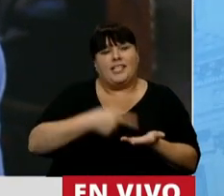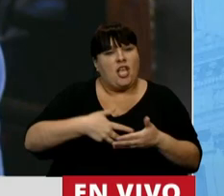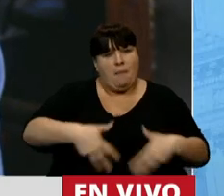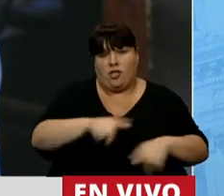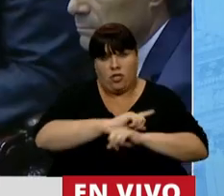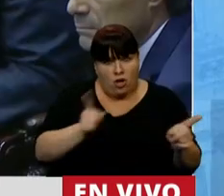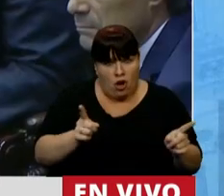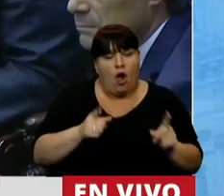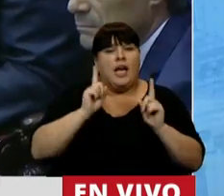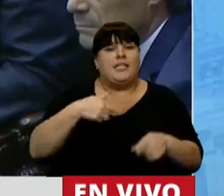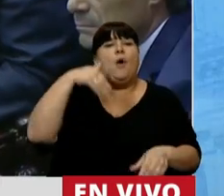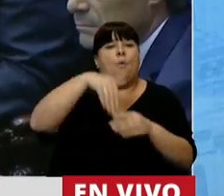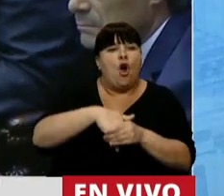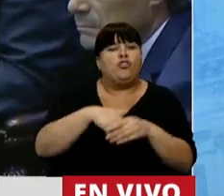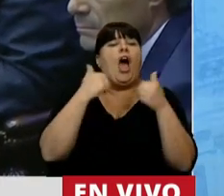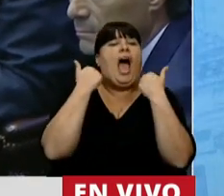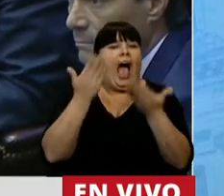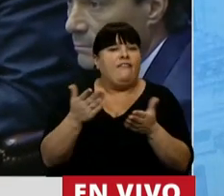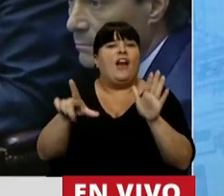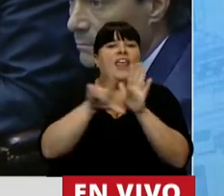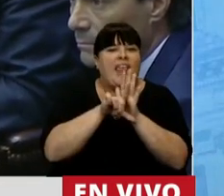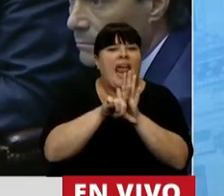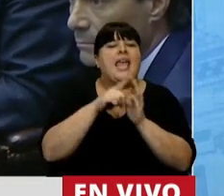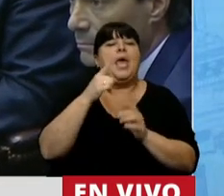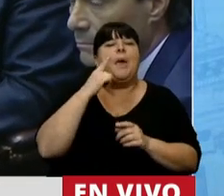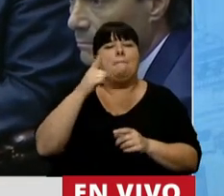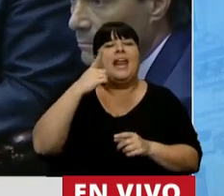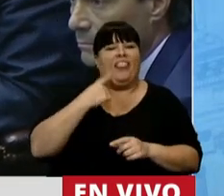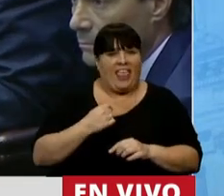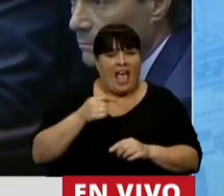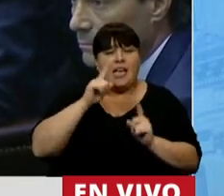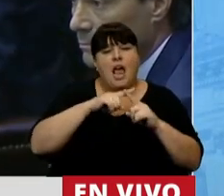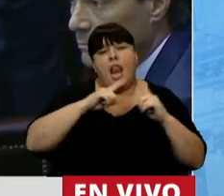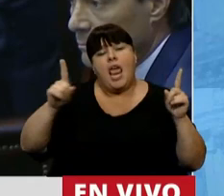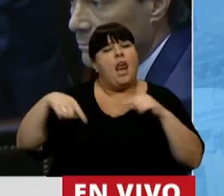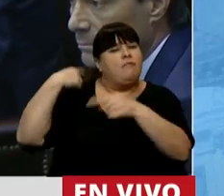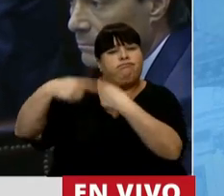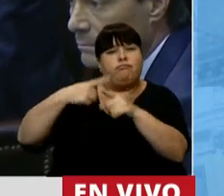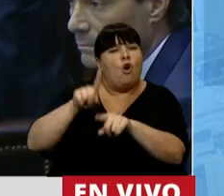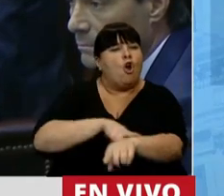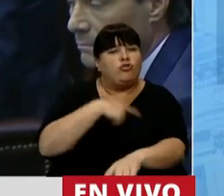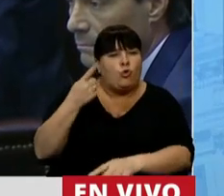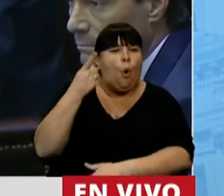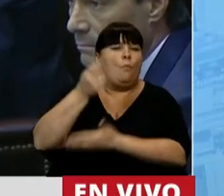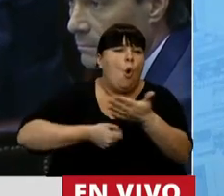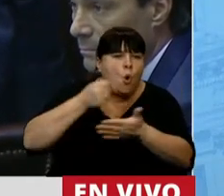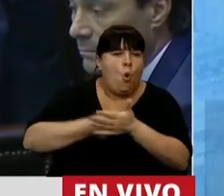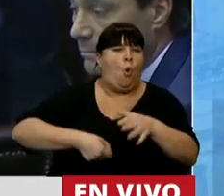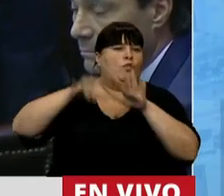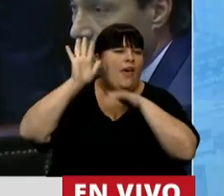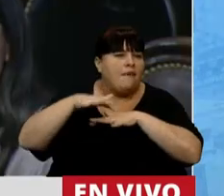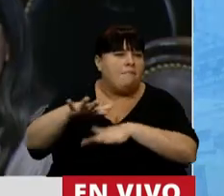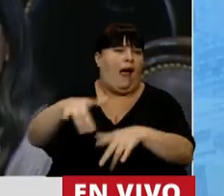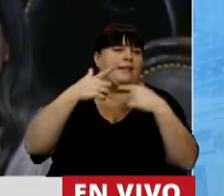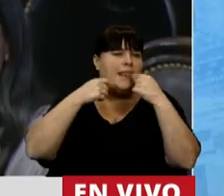embarazo, y voy a votar a favor de la ley de los mil días, siguiendo esta larga tradición de lucha, de movilización